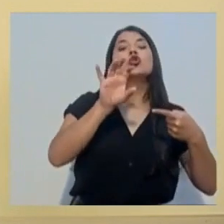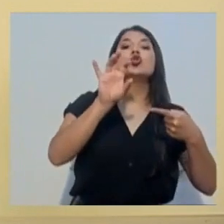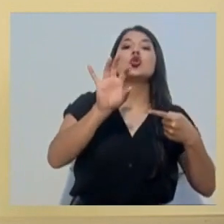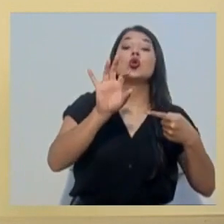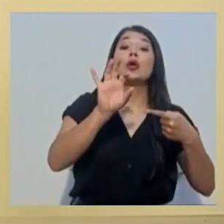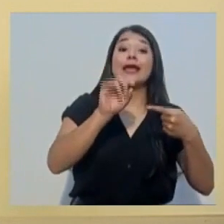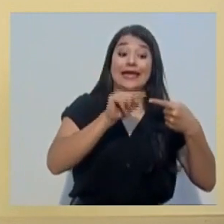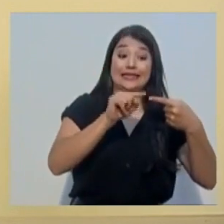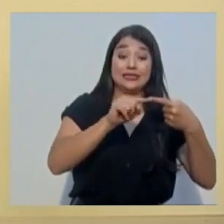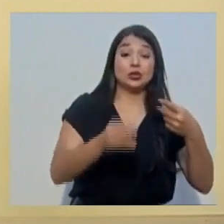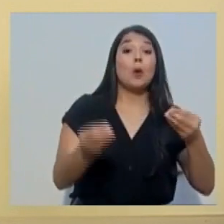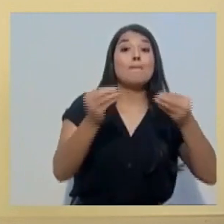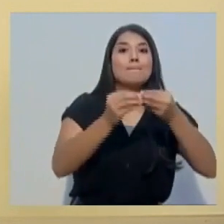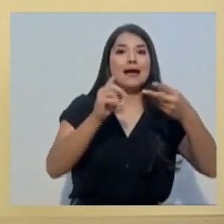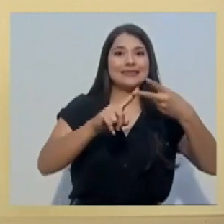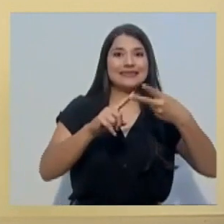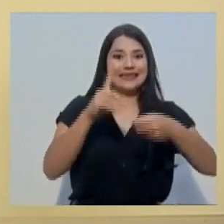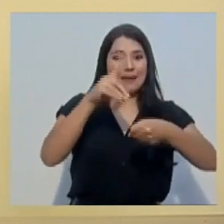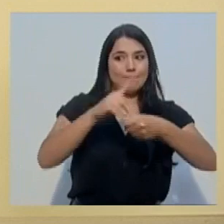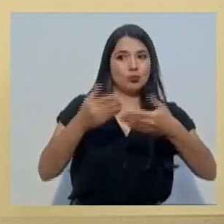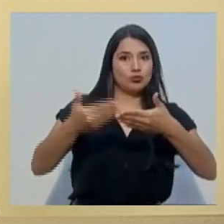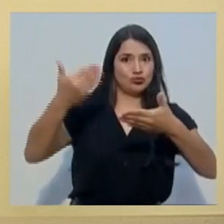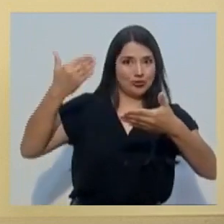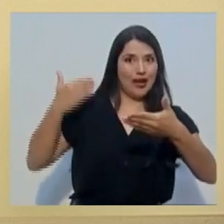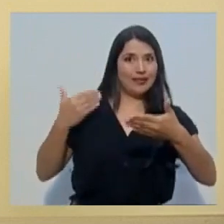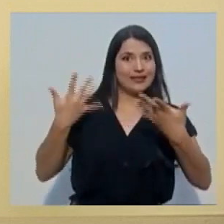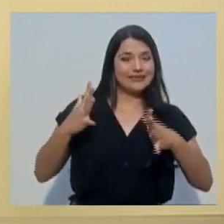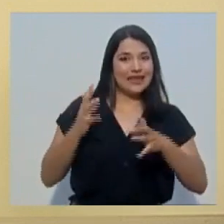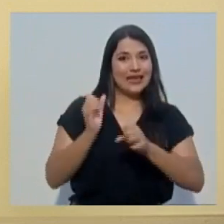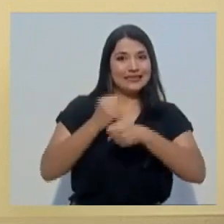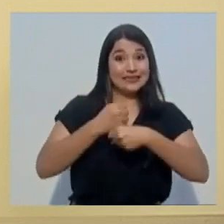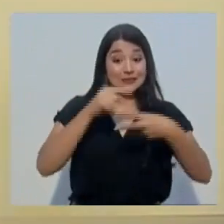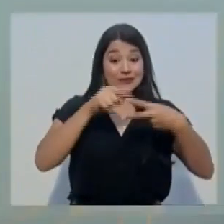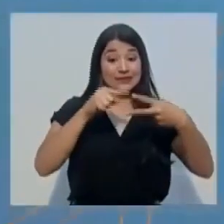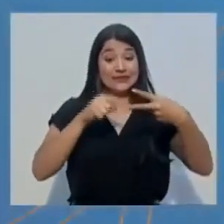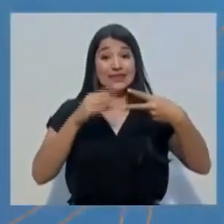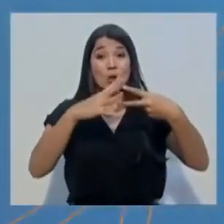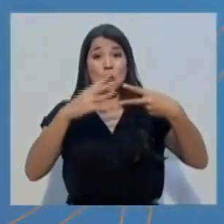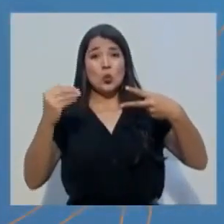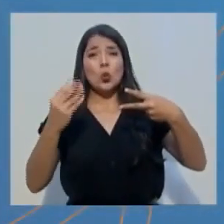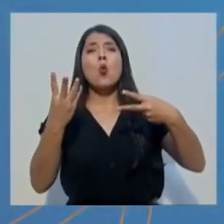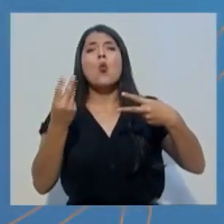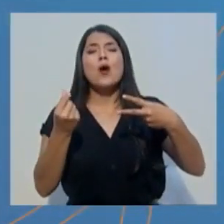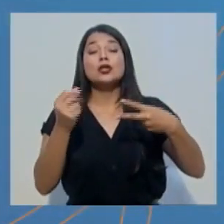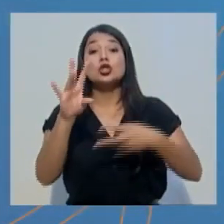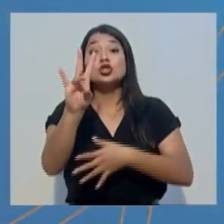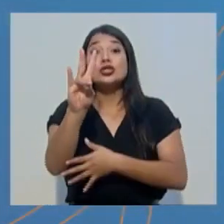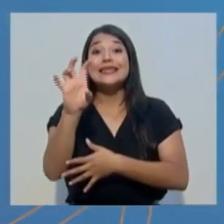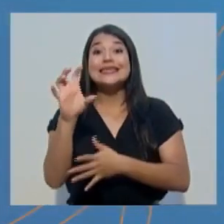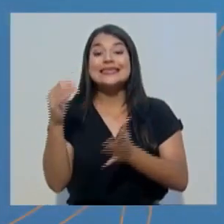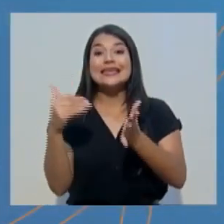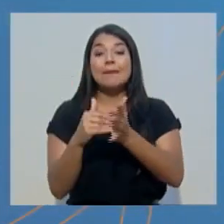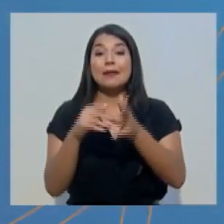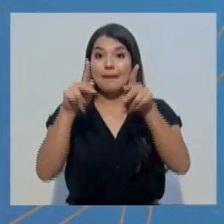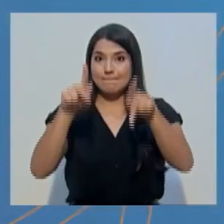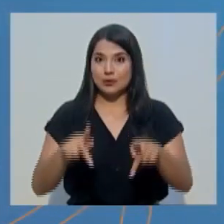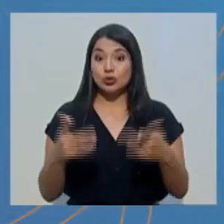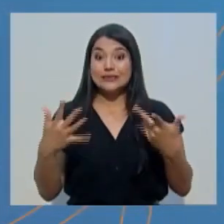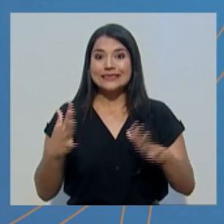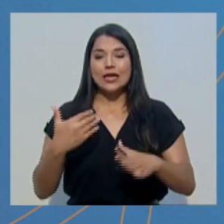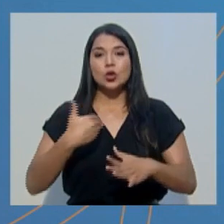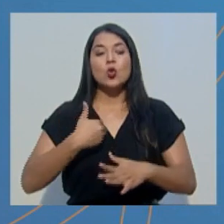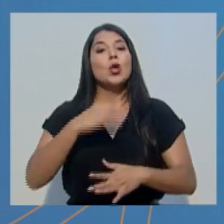realizado ya el Ministerio de Trabajo y Seguridad Social, con lo cual alcanzamos una cobertura casi de 700.000 personas